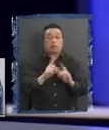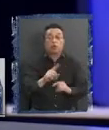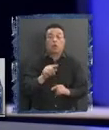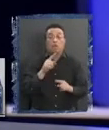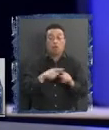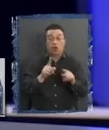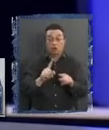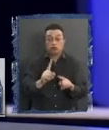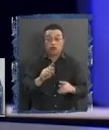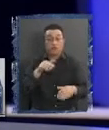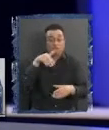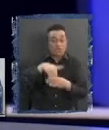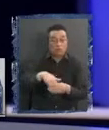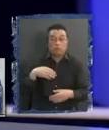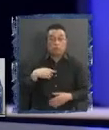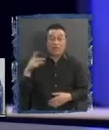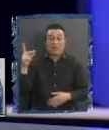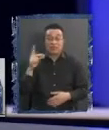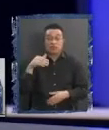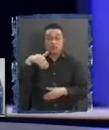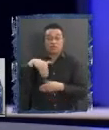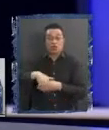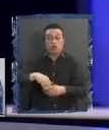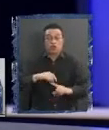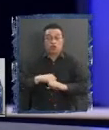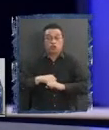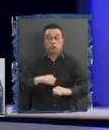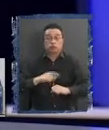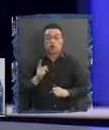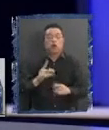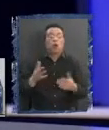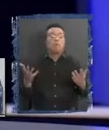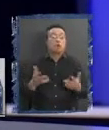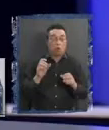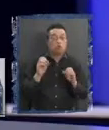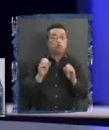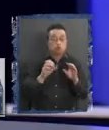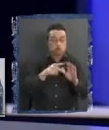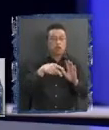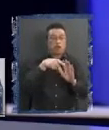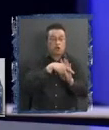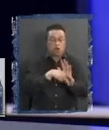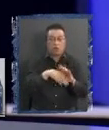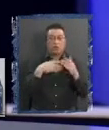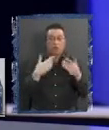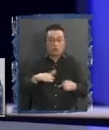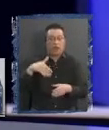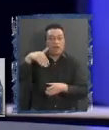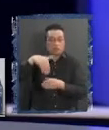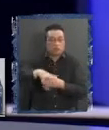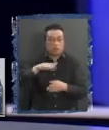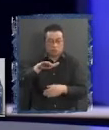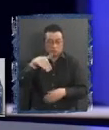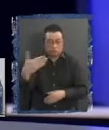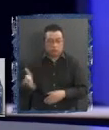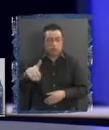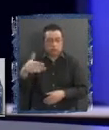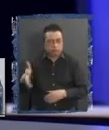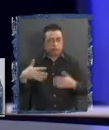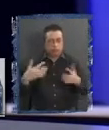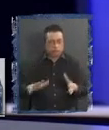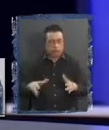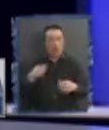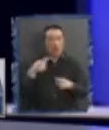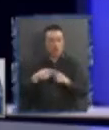Porque la derecha no está votando en estas normas transitoriales. Particularmente porque muchas de las normas fueron ya votadas y se cayeron en el Pleno y otras son de temas